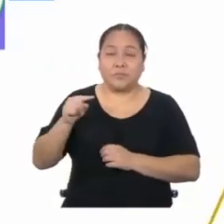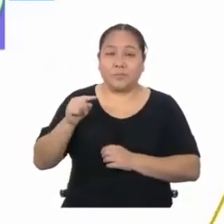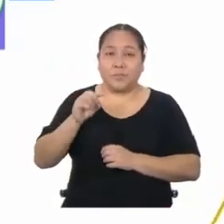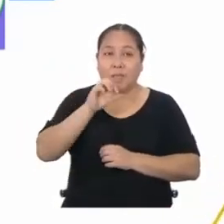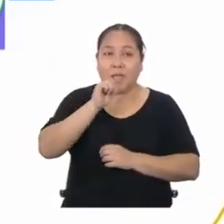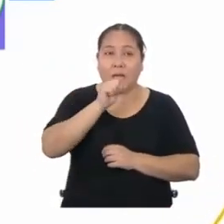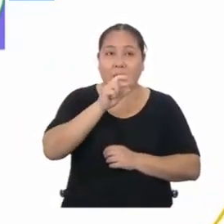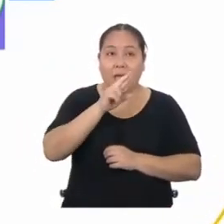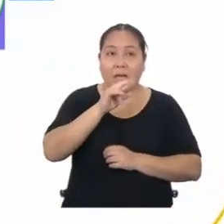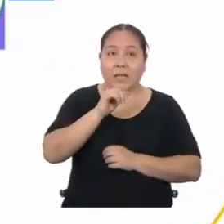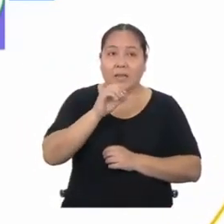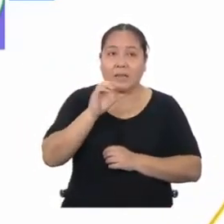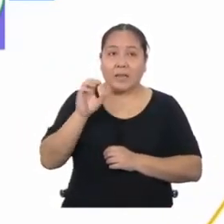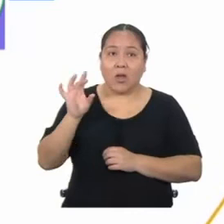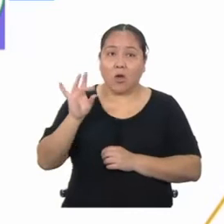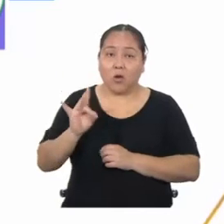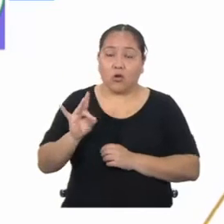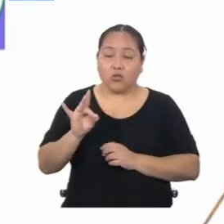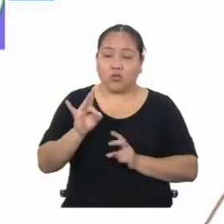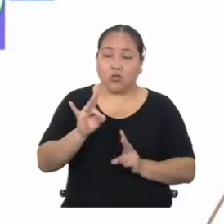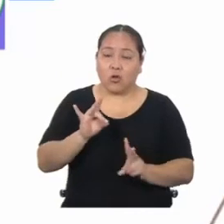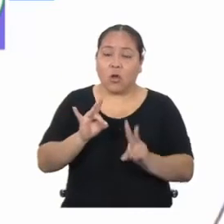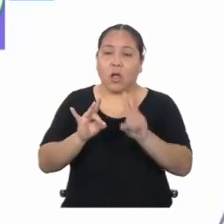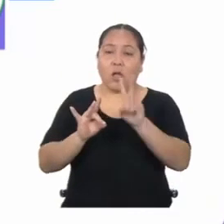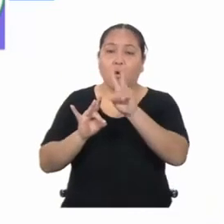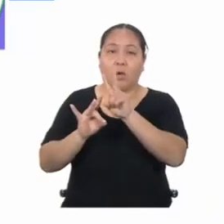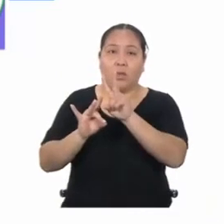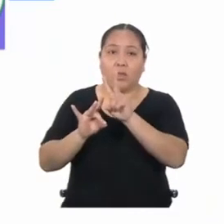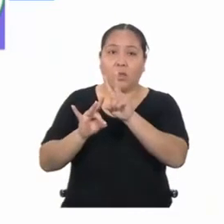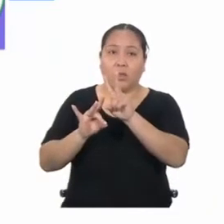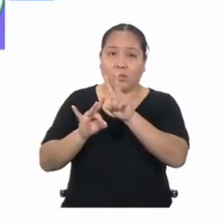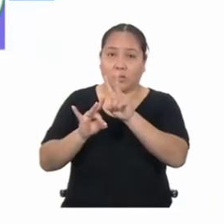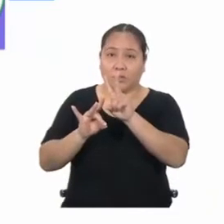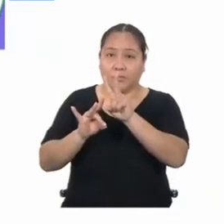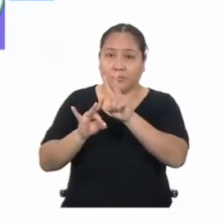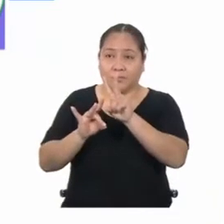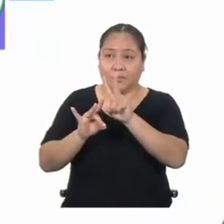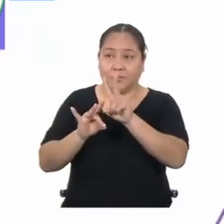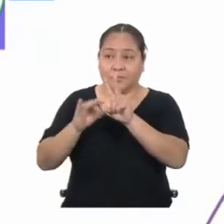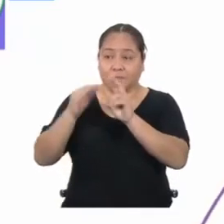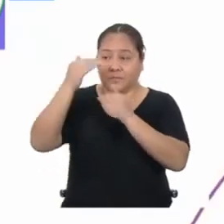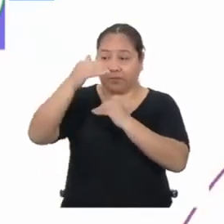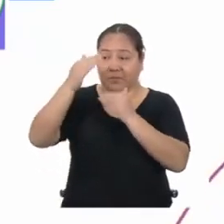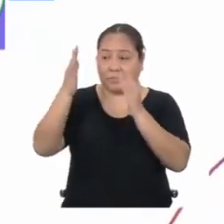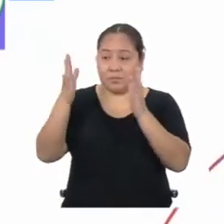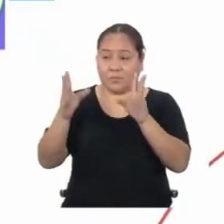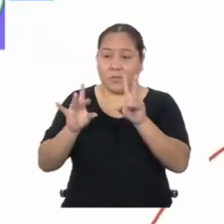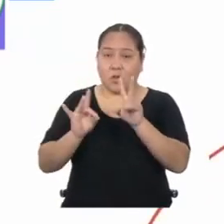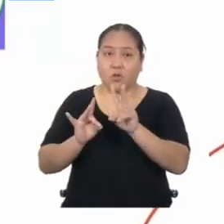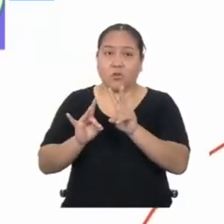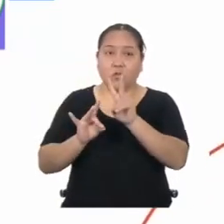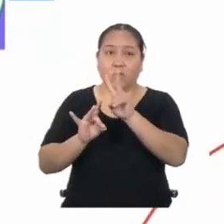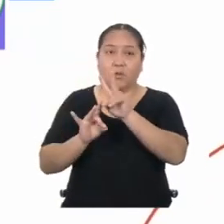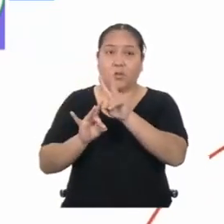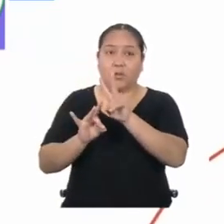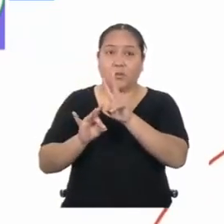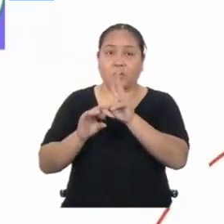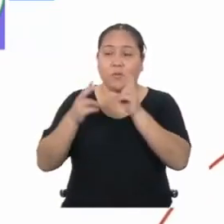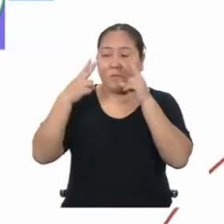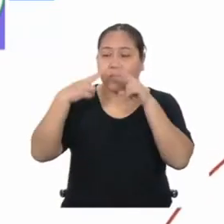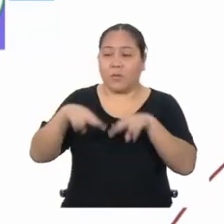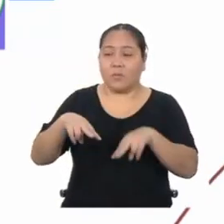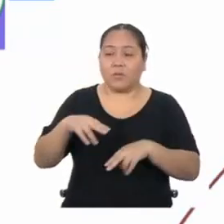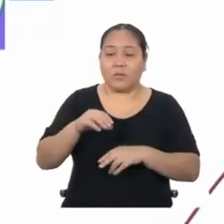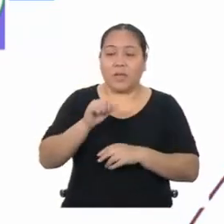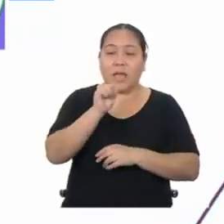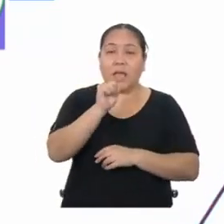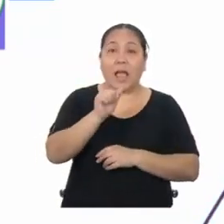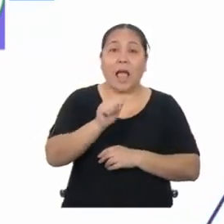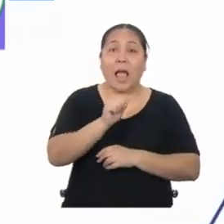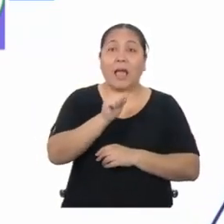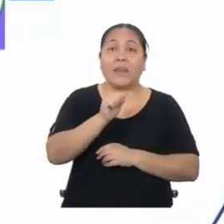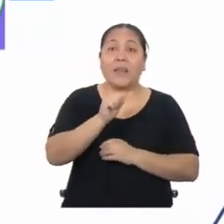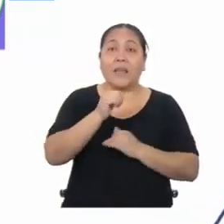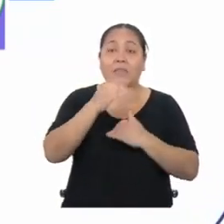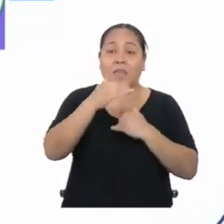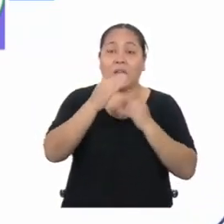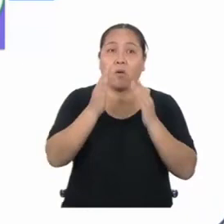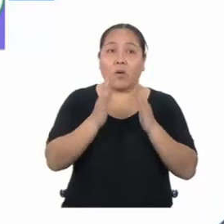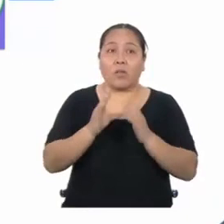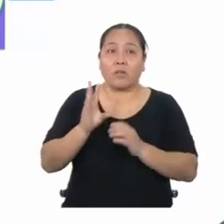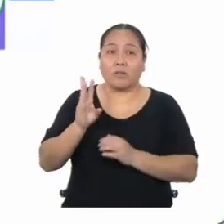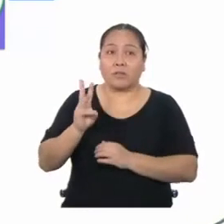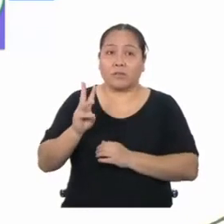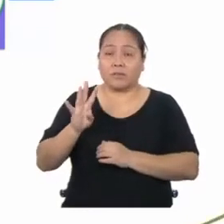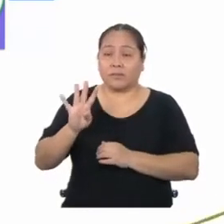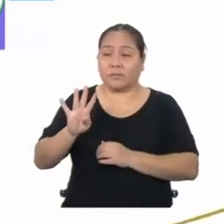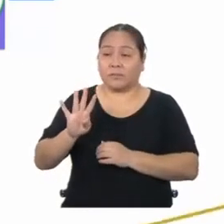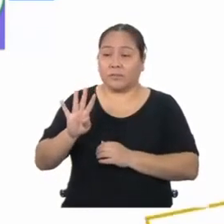elevamos al cuadrado 8, o sea, la medida del lado. Así vemos que este cuadrado mide 64